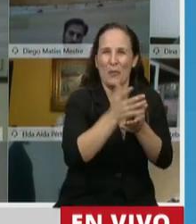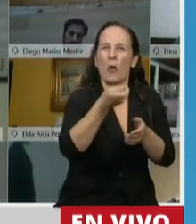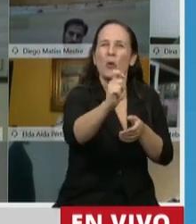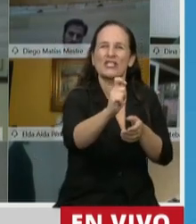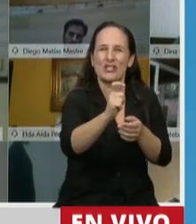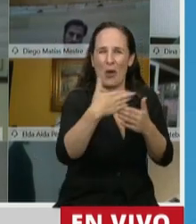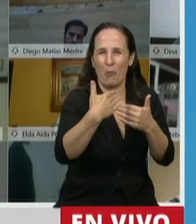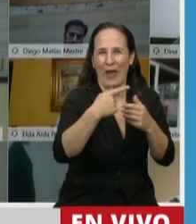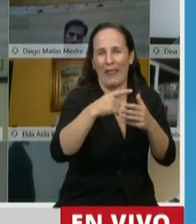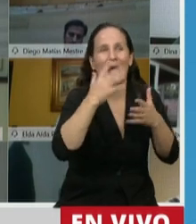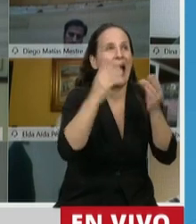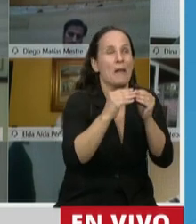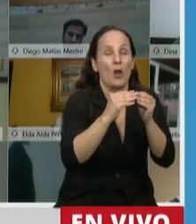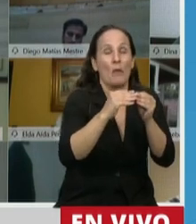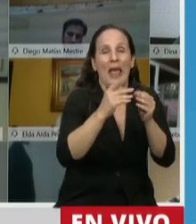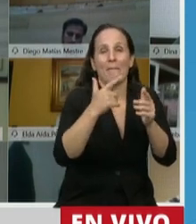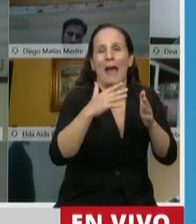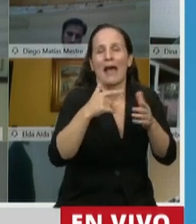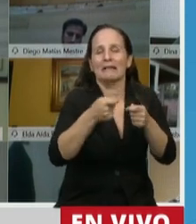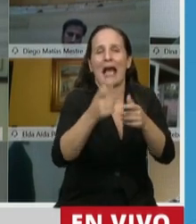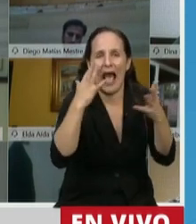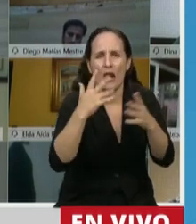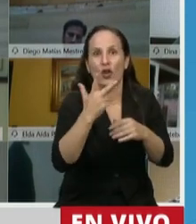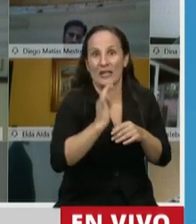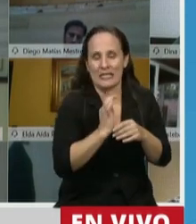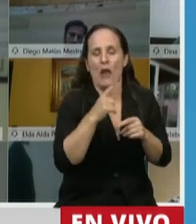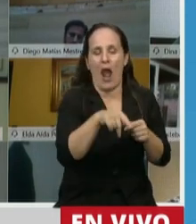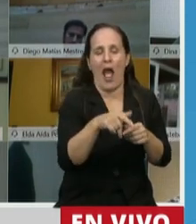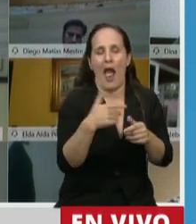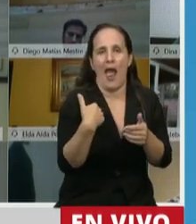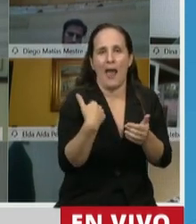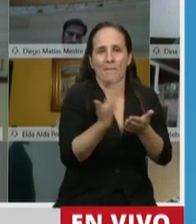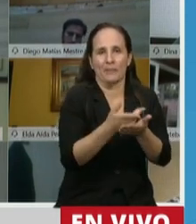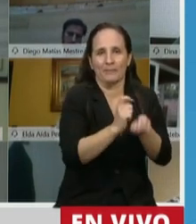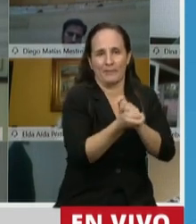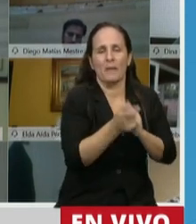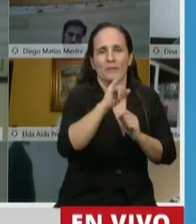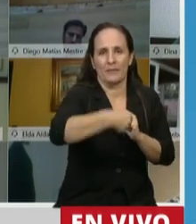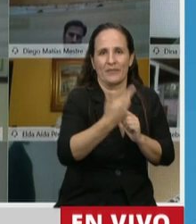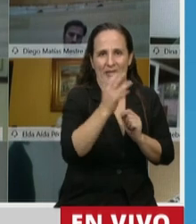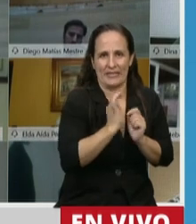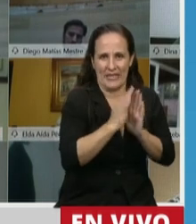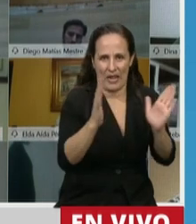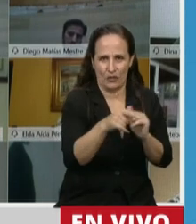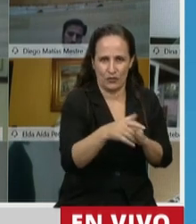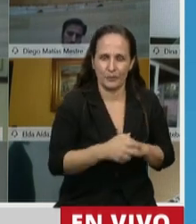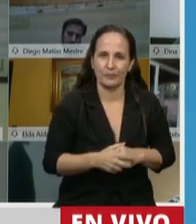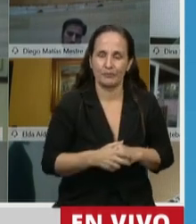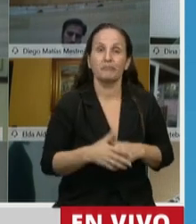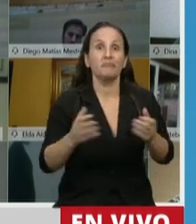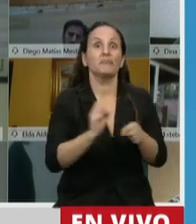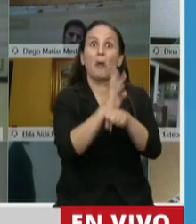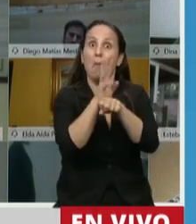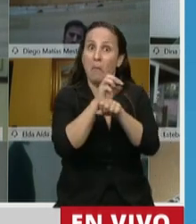originarse a partir de algún problema en la prescripción y por lo tanto ha pasado a ser de tres años. La pandemia va a